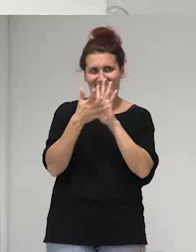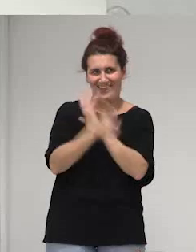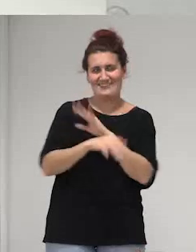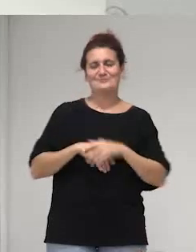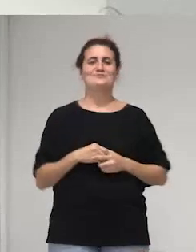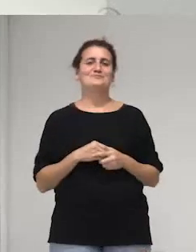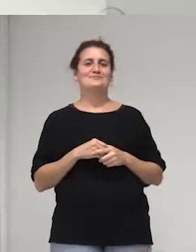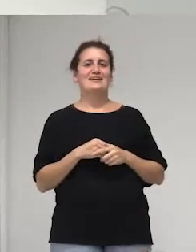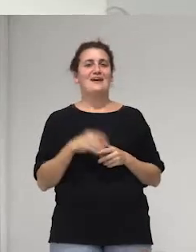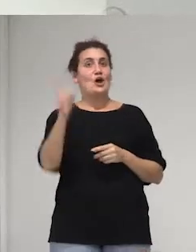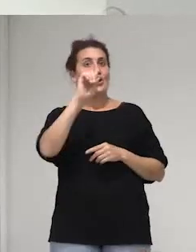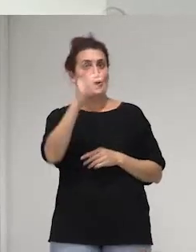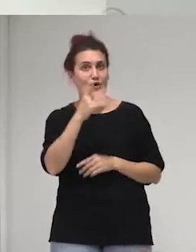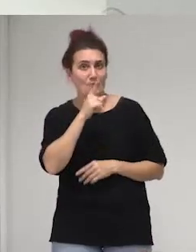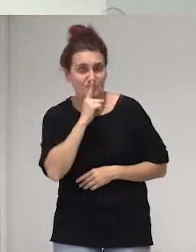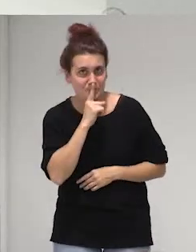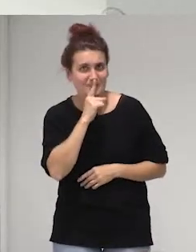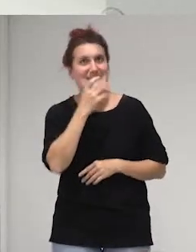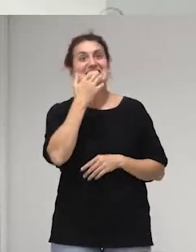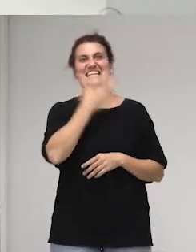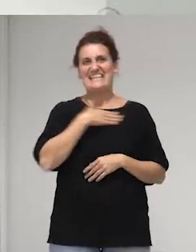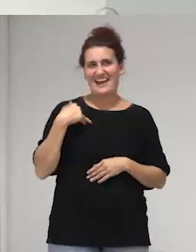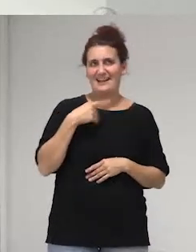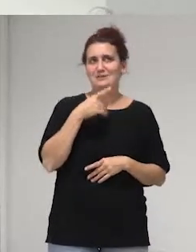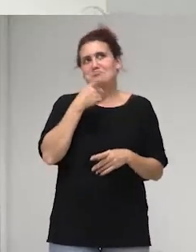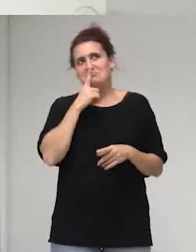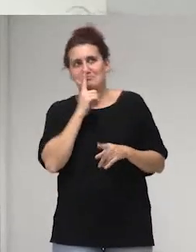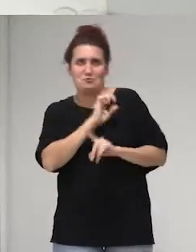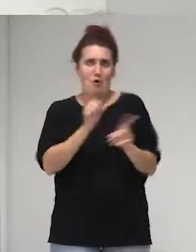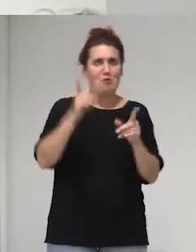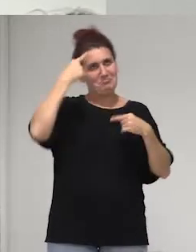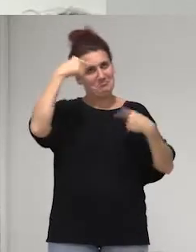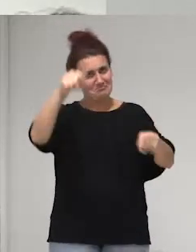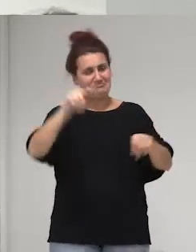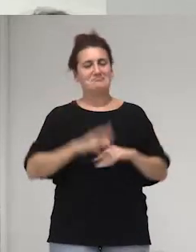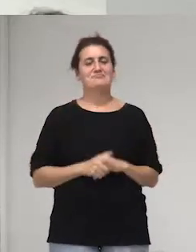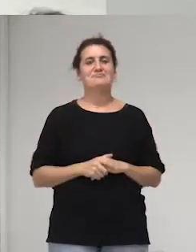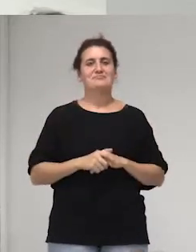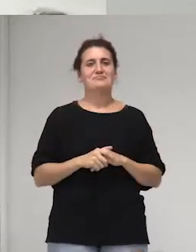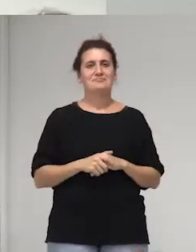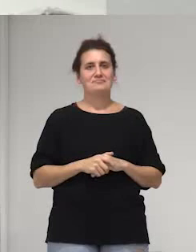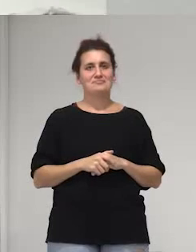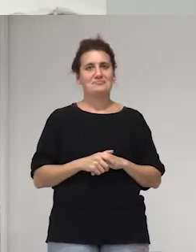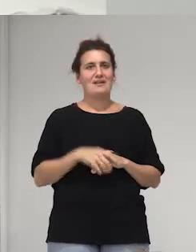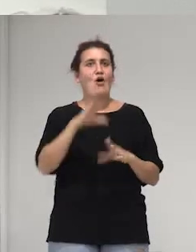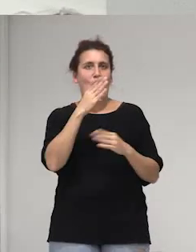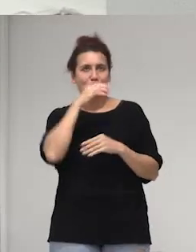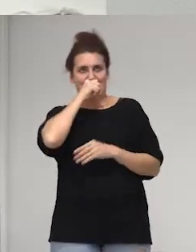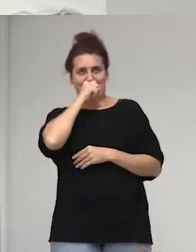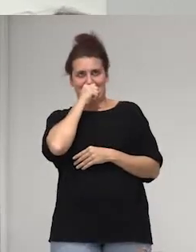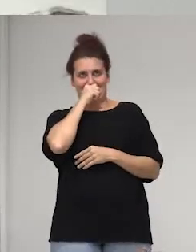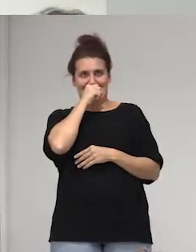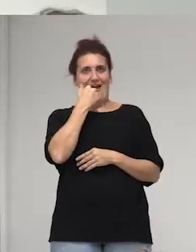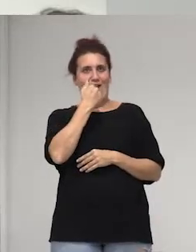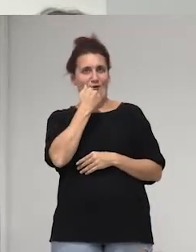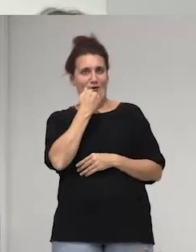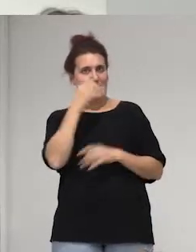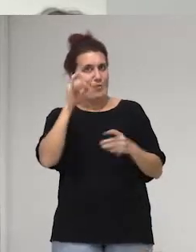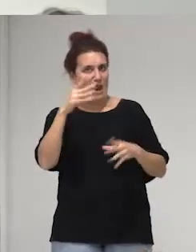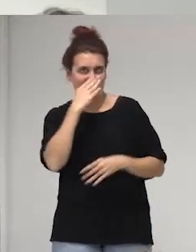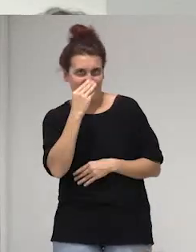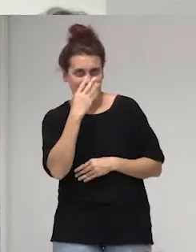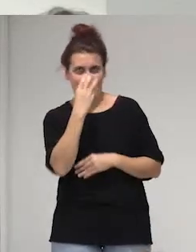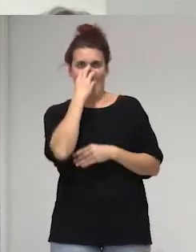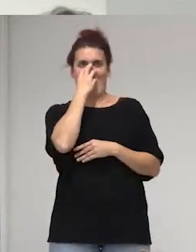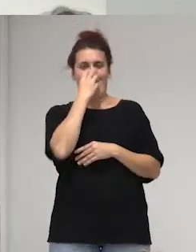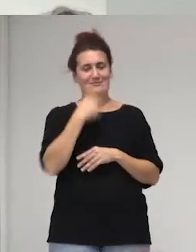no cálleme si quieren cálleme si quieren pongan un mozal si no eso mentira